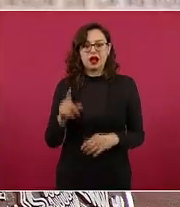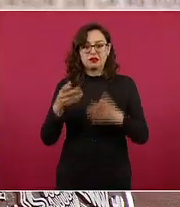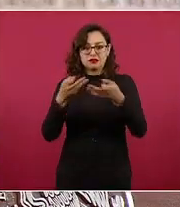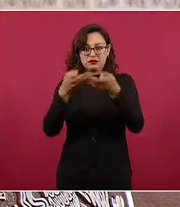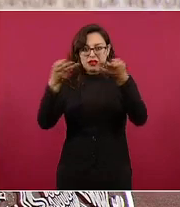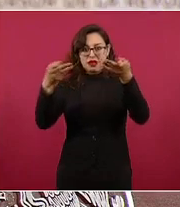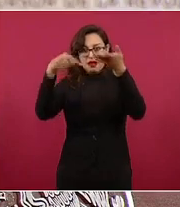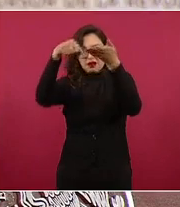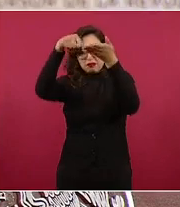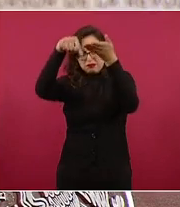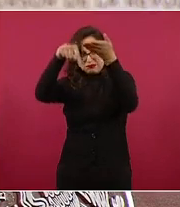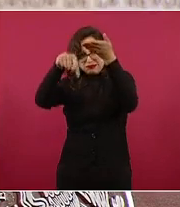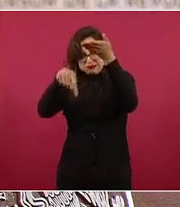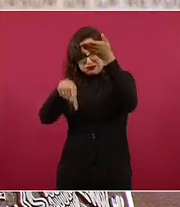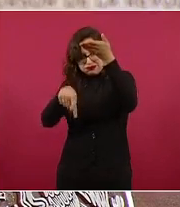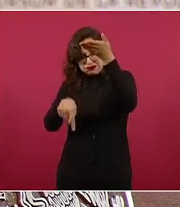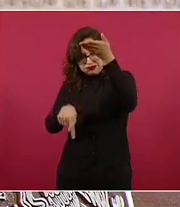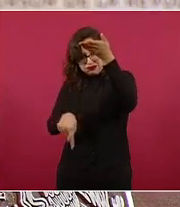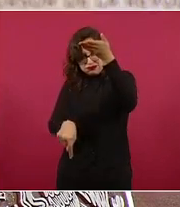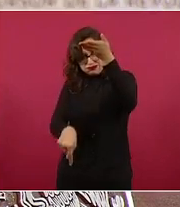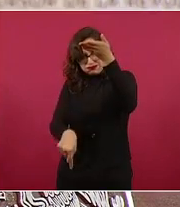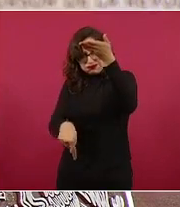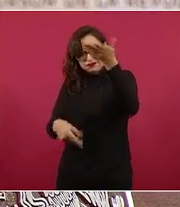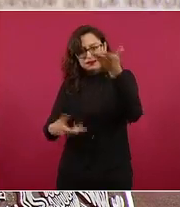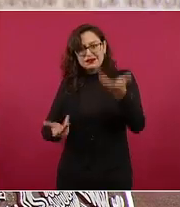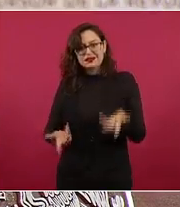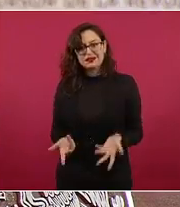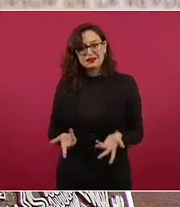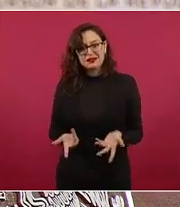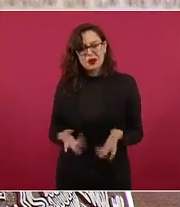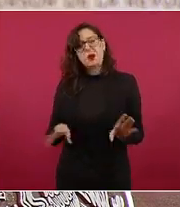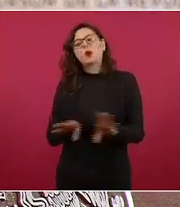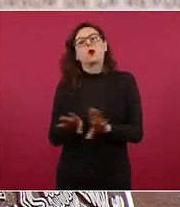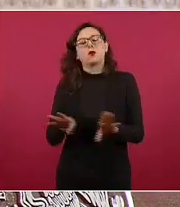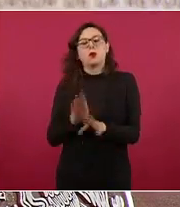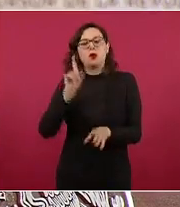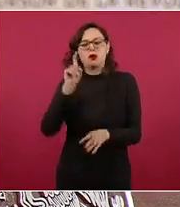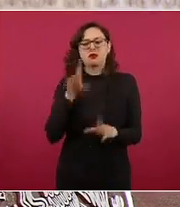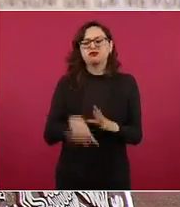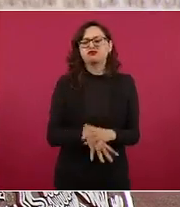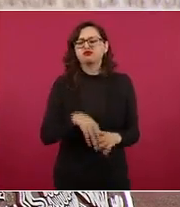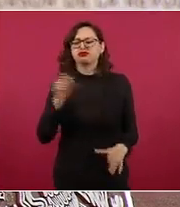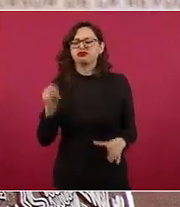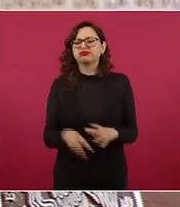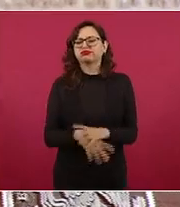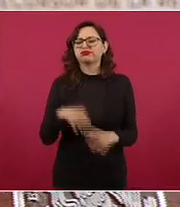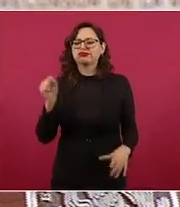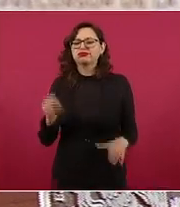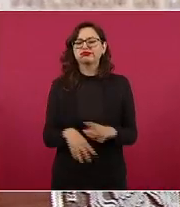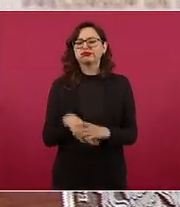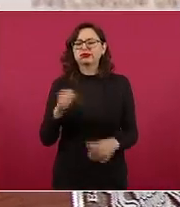por eso hay un plan ahora que se llama agua